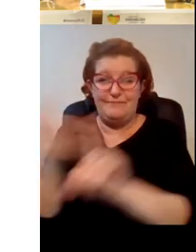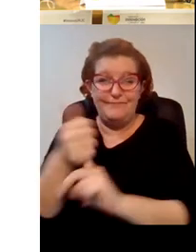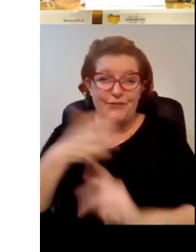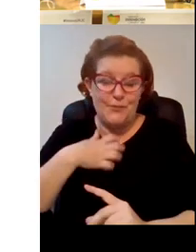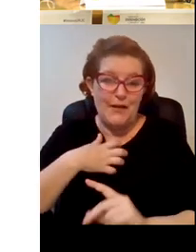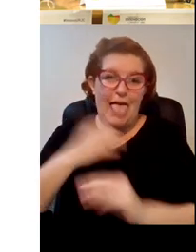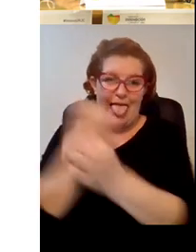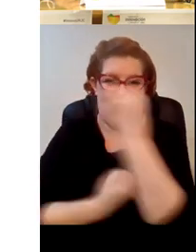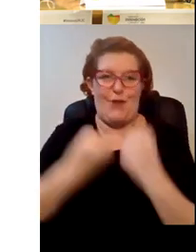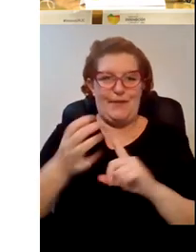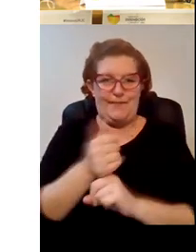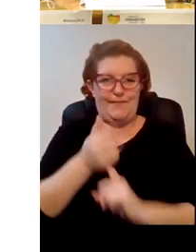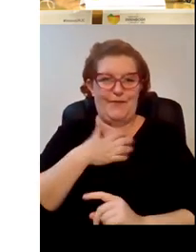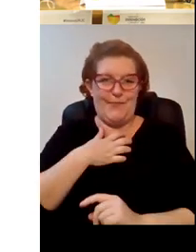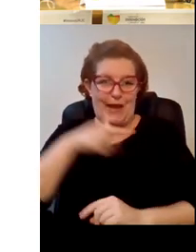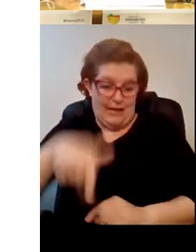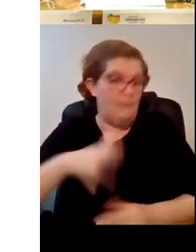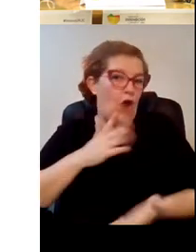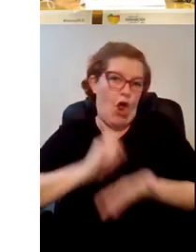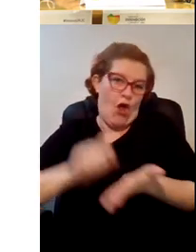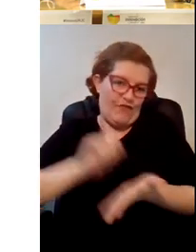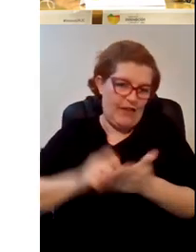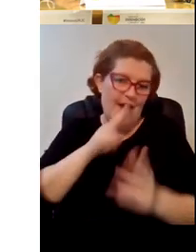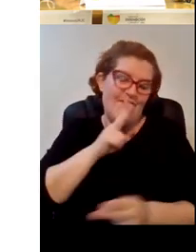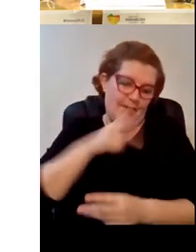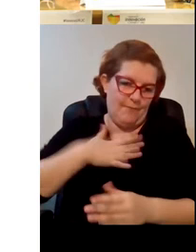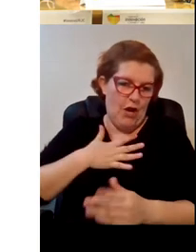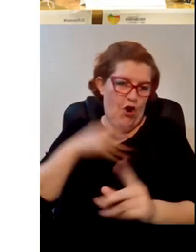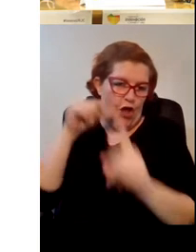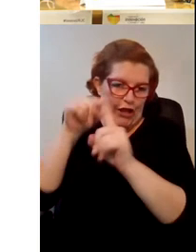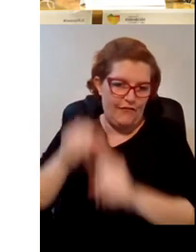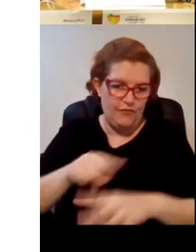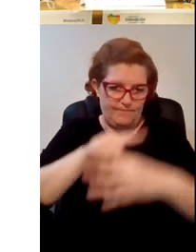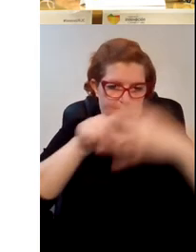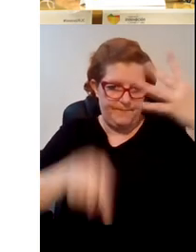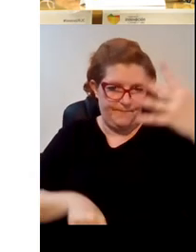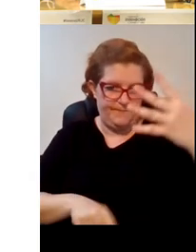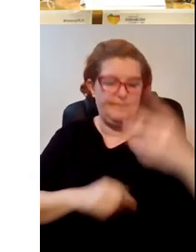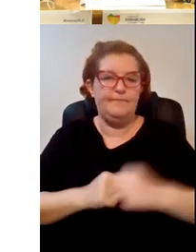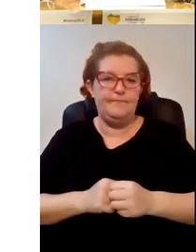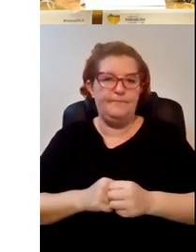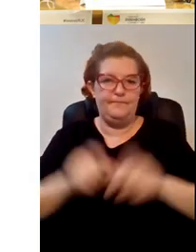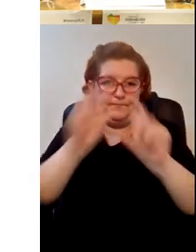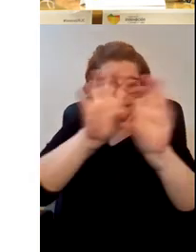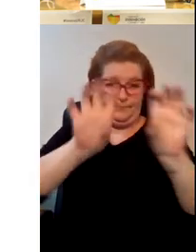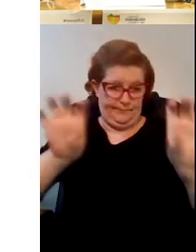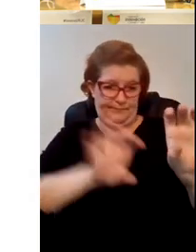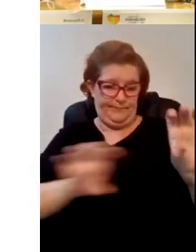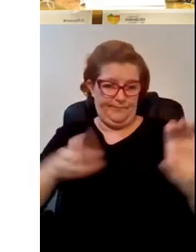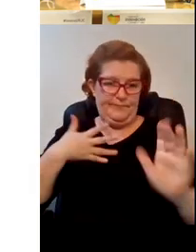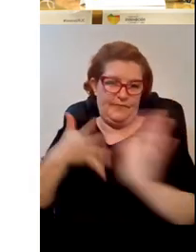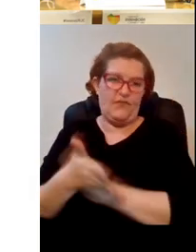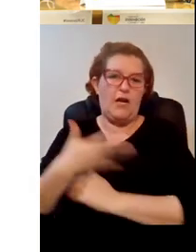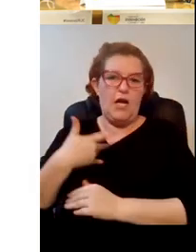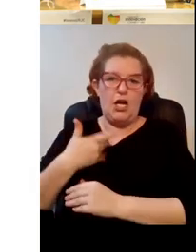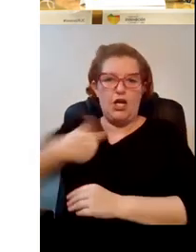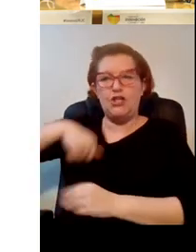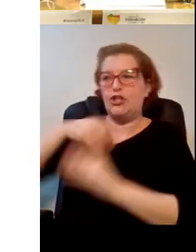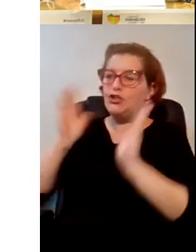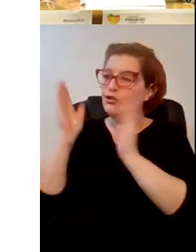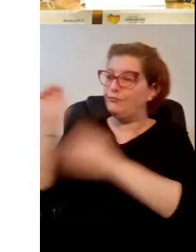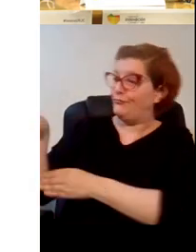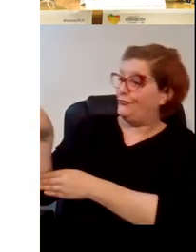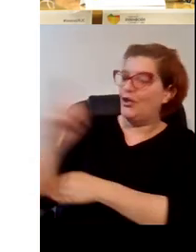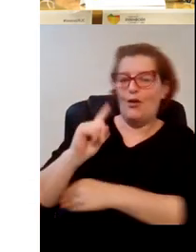desde aquí trabaja la oficina verde con todos estos objetivos vale o sea en estos estos que evidentemente nos dejamos de lado a los demás pero estos